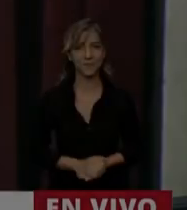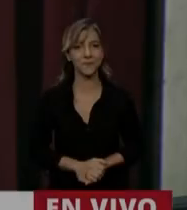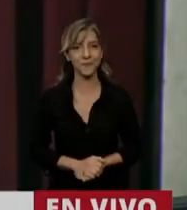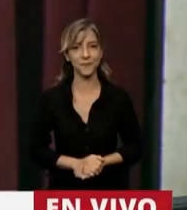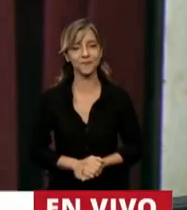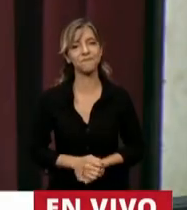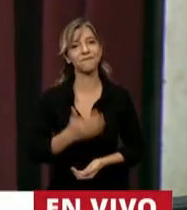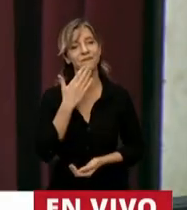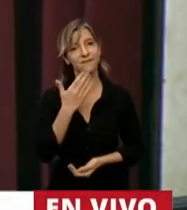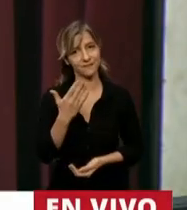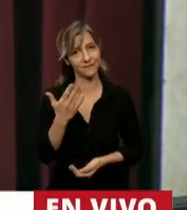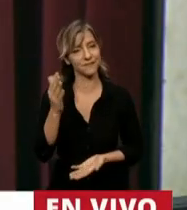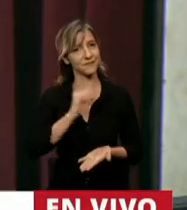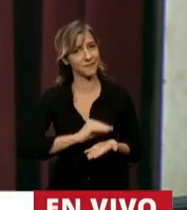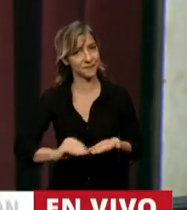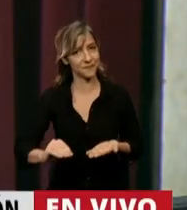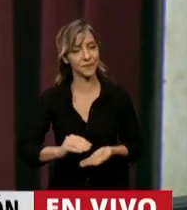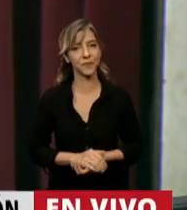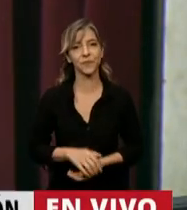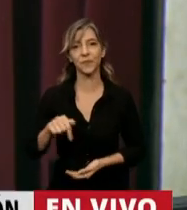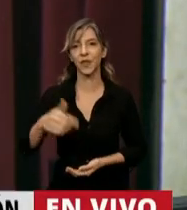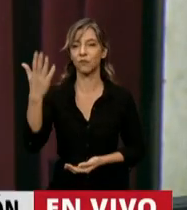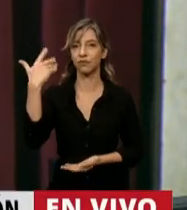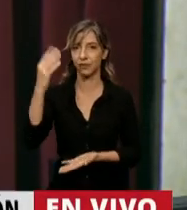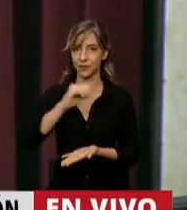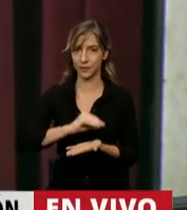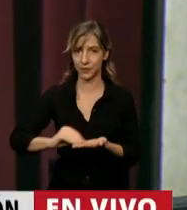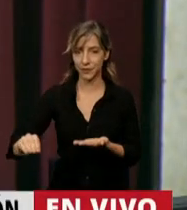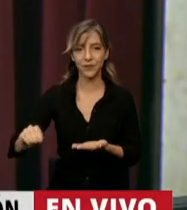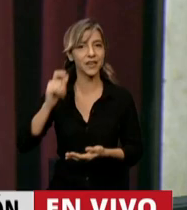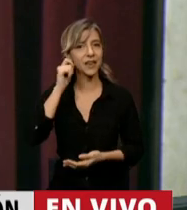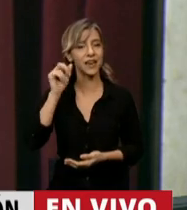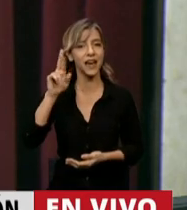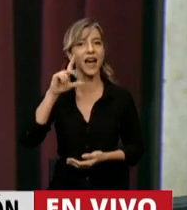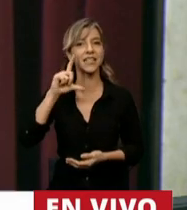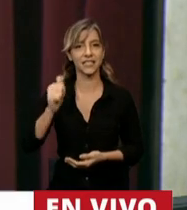Tiene la palabra la diputada Jimena García, o Ximena García.